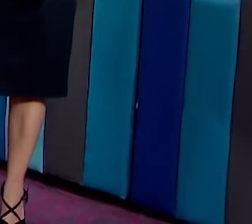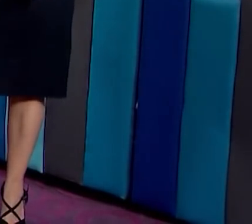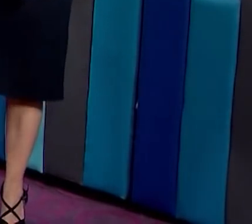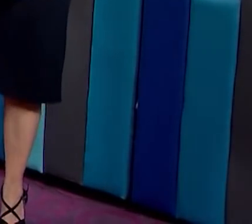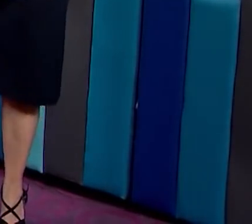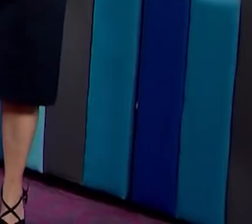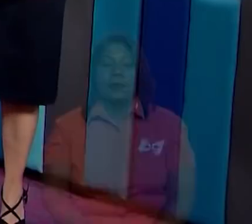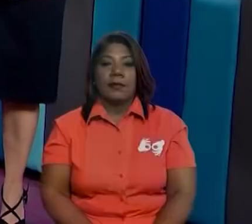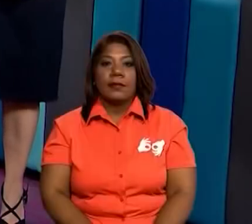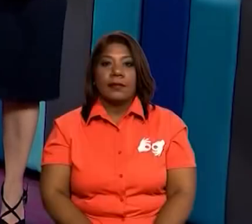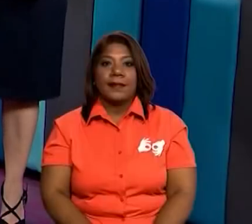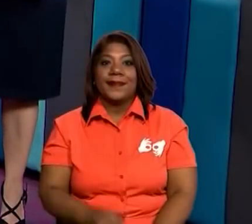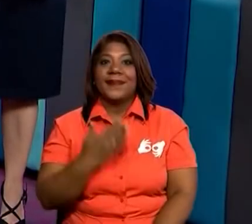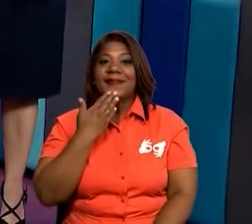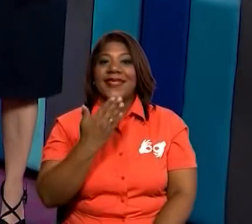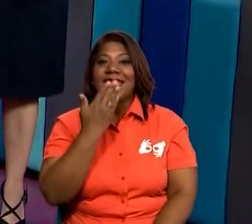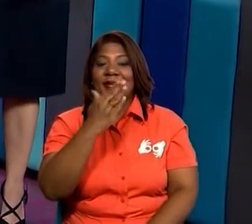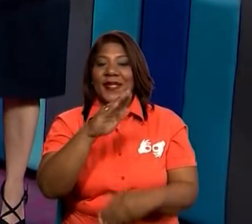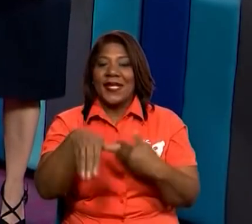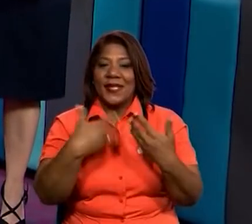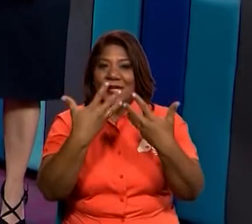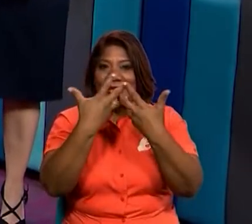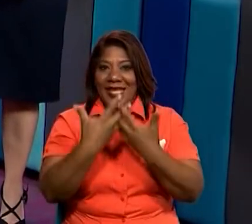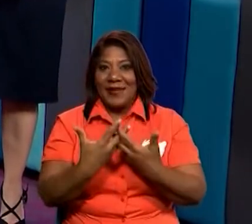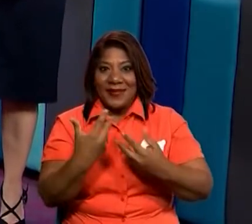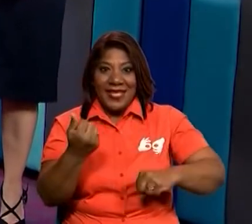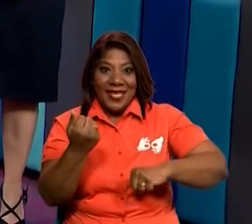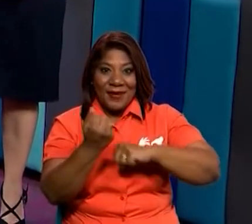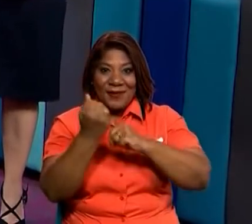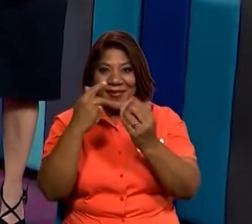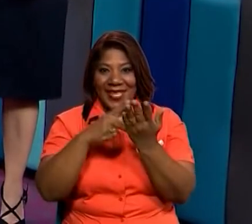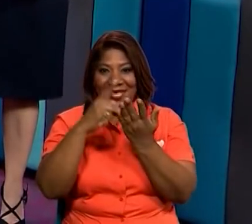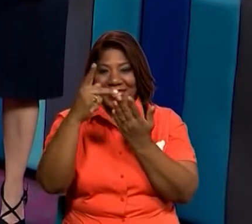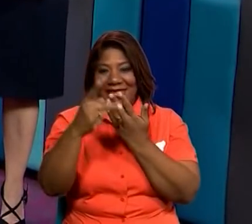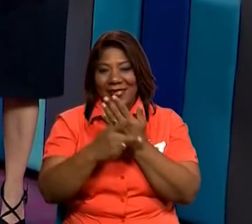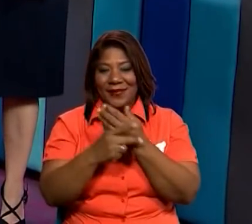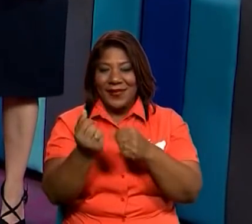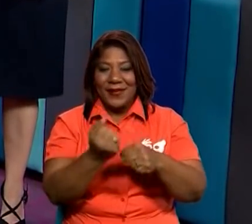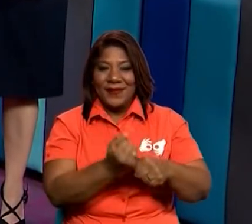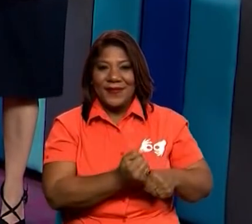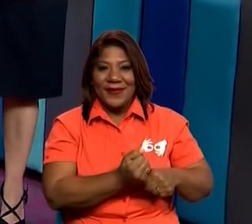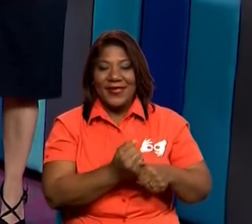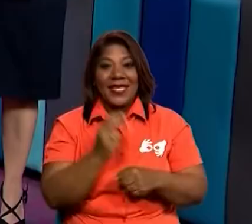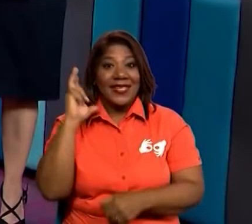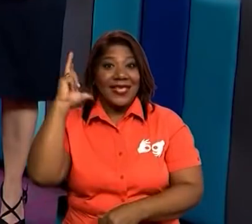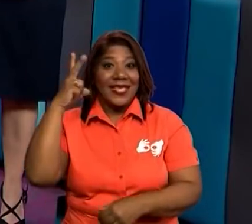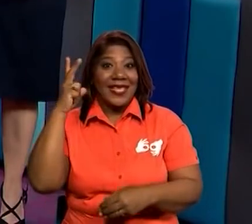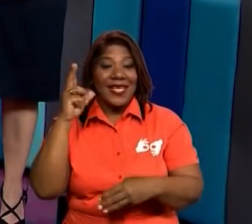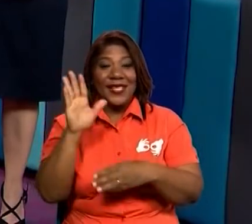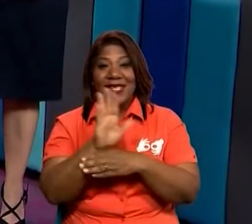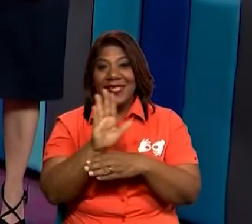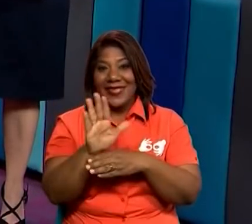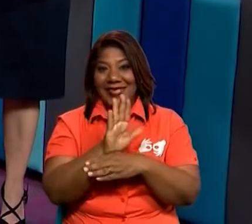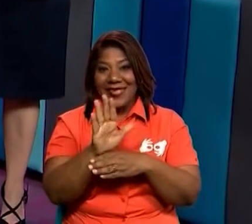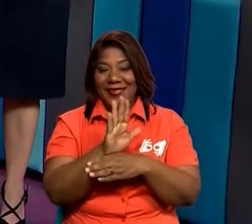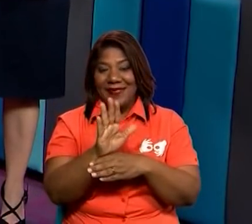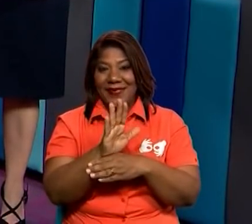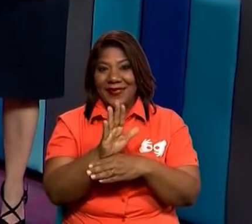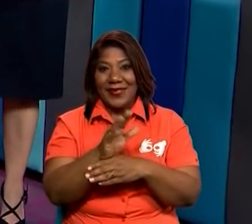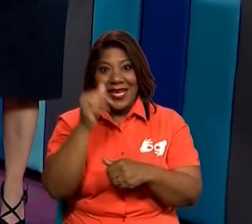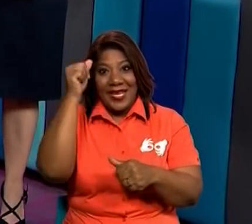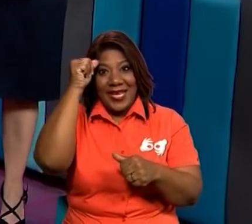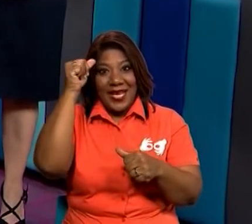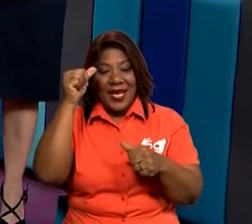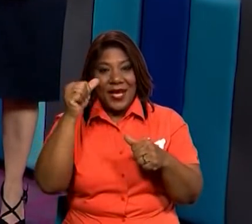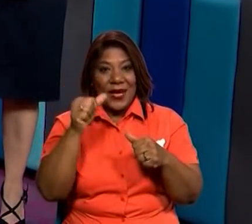También queremos agradecer a todas las empresas que apoyan este proyecto. Fundaciones, radioemisoras y televisoras. Y